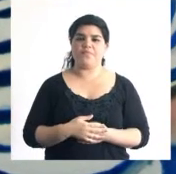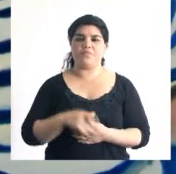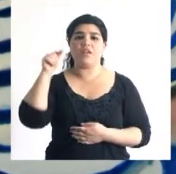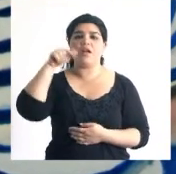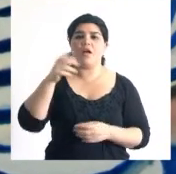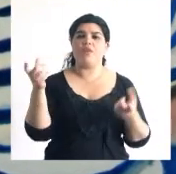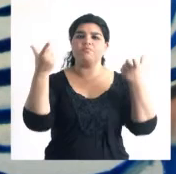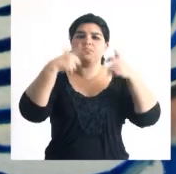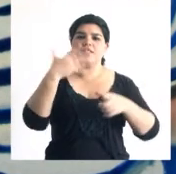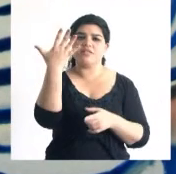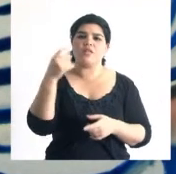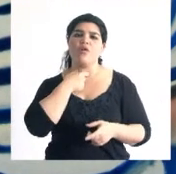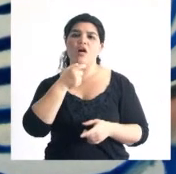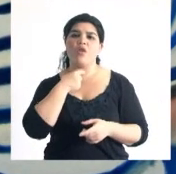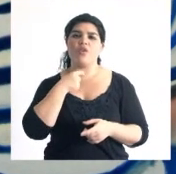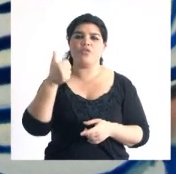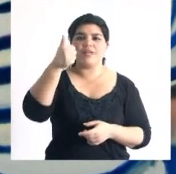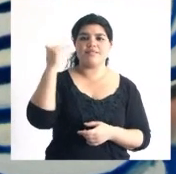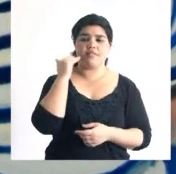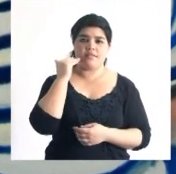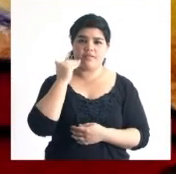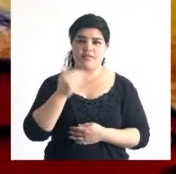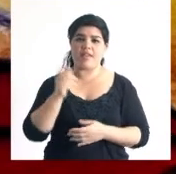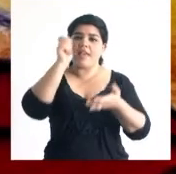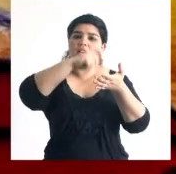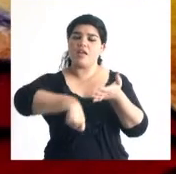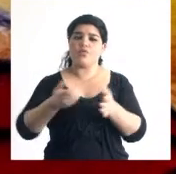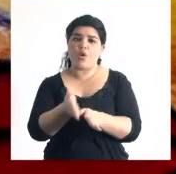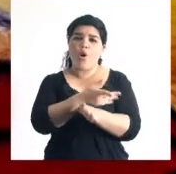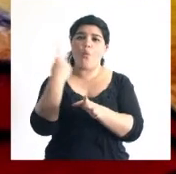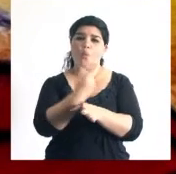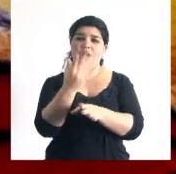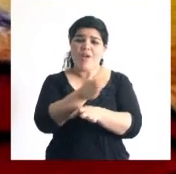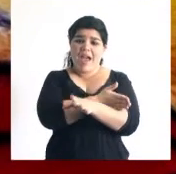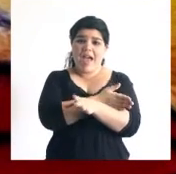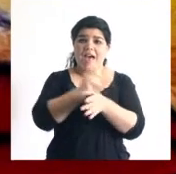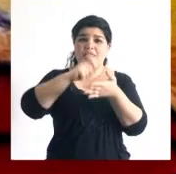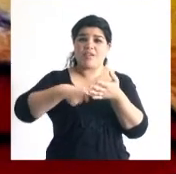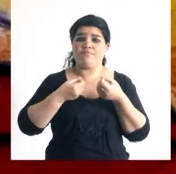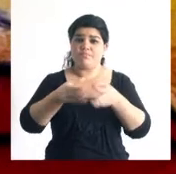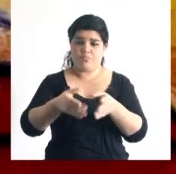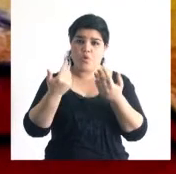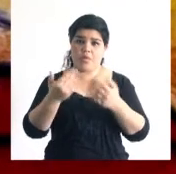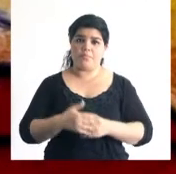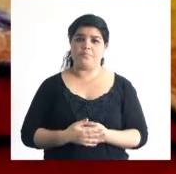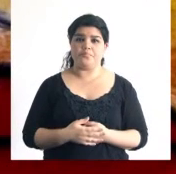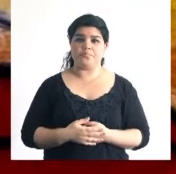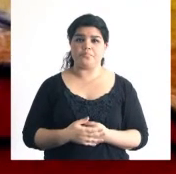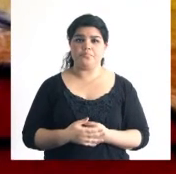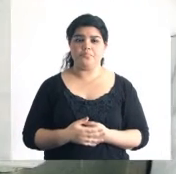encuentro será el miércoles 5 de agosto a las 18 horas. La inscripción se realizará una hora antes de iniciar el curso.